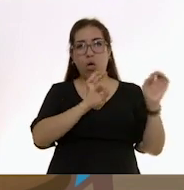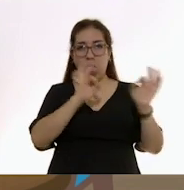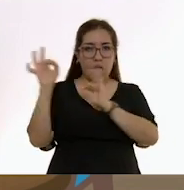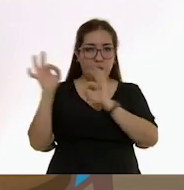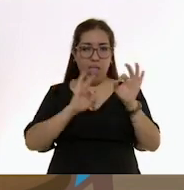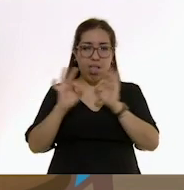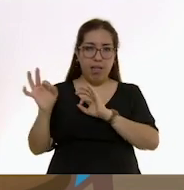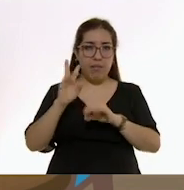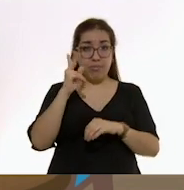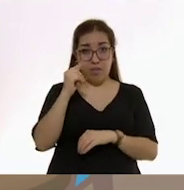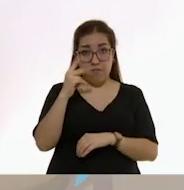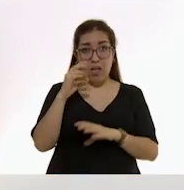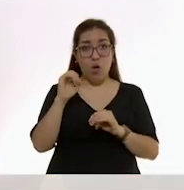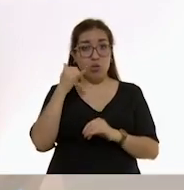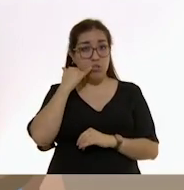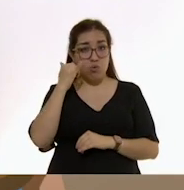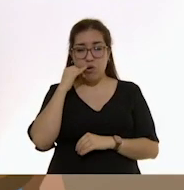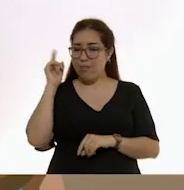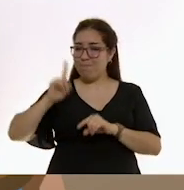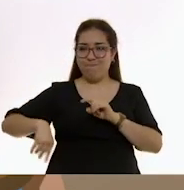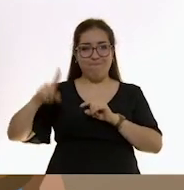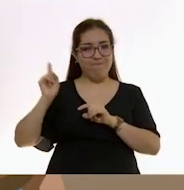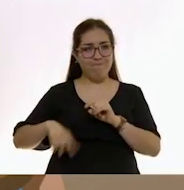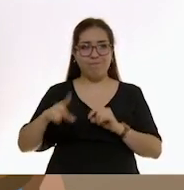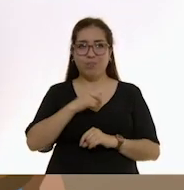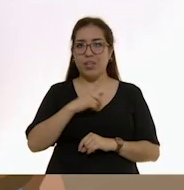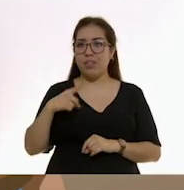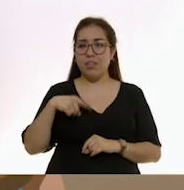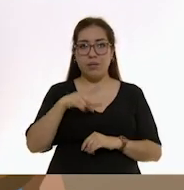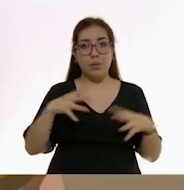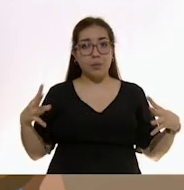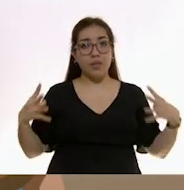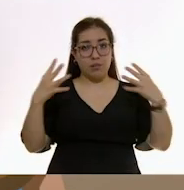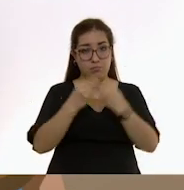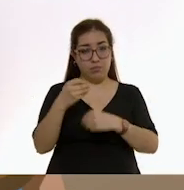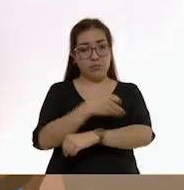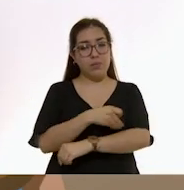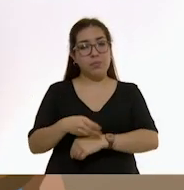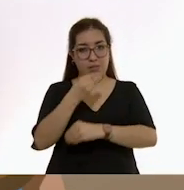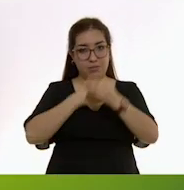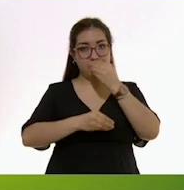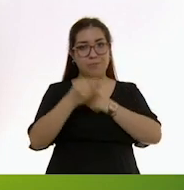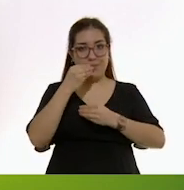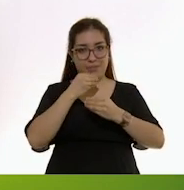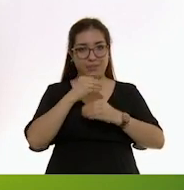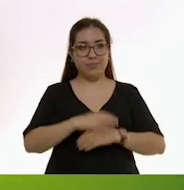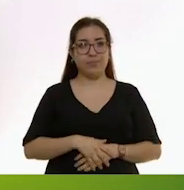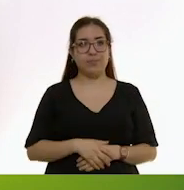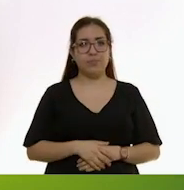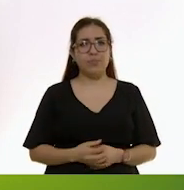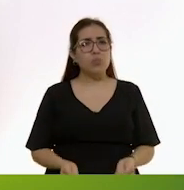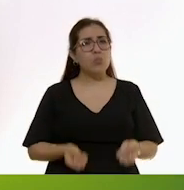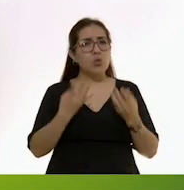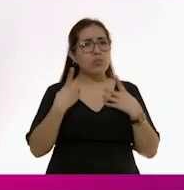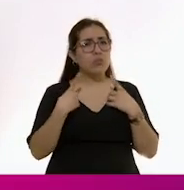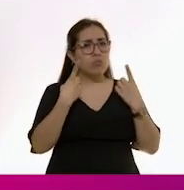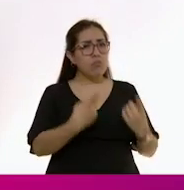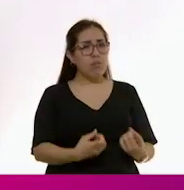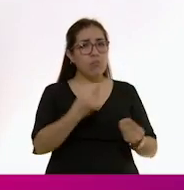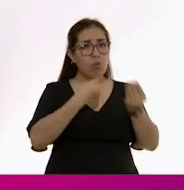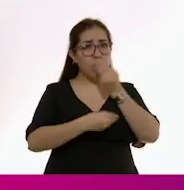televisión o el teléfono. Permítale que coma con el resto de la familia. ¿Cuánto alimento dar?